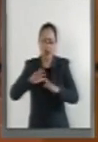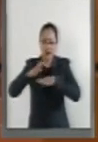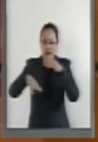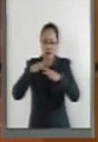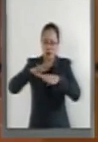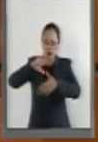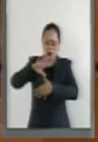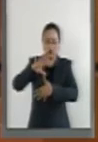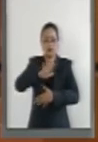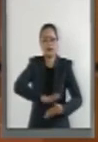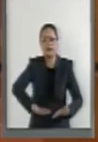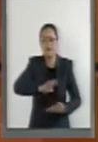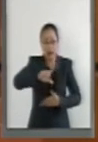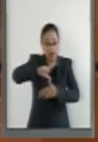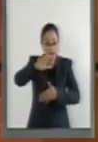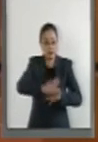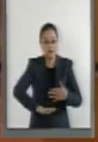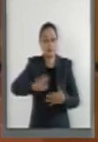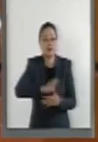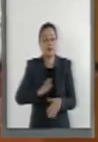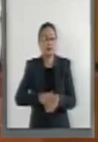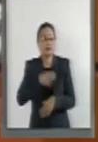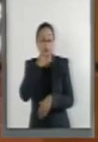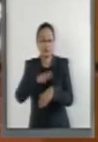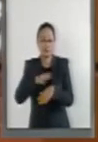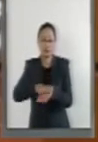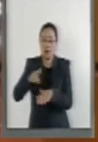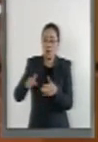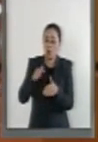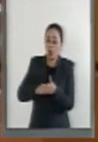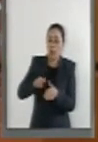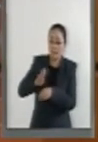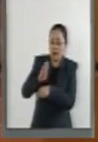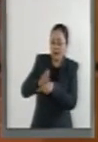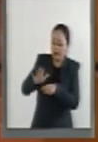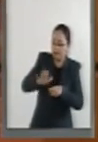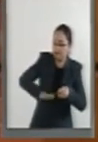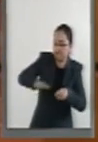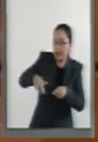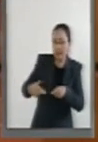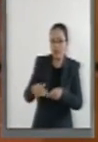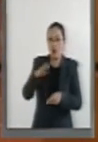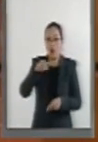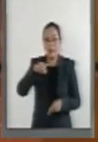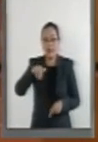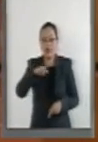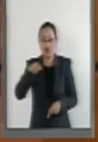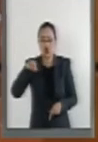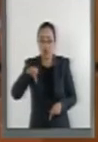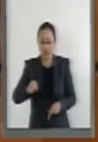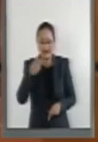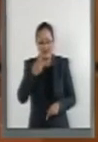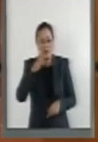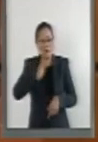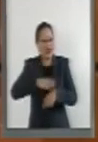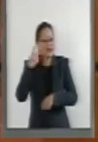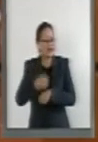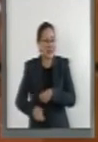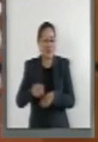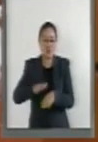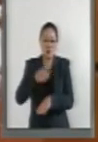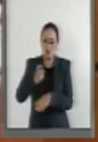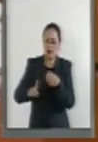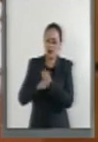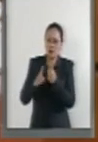eso se prevé, por ejemplo, que el área del Amazonas sea una de las más afectadas de este fenómeno. Los